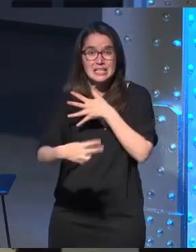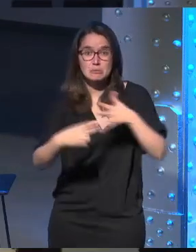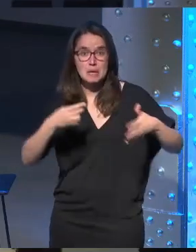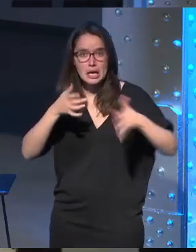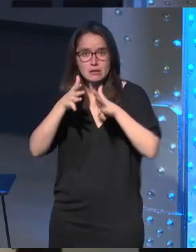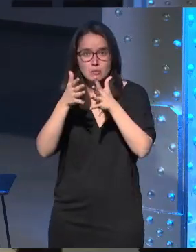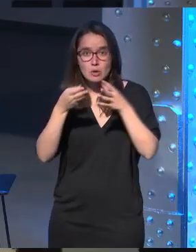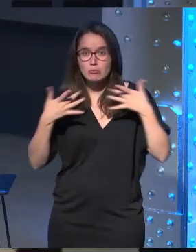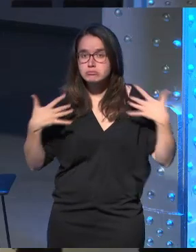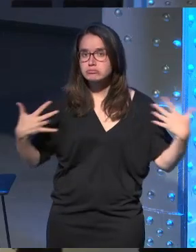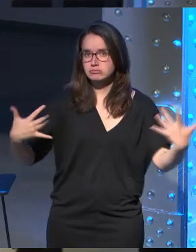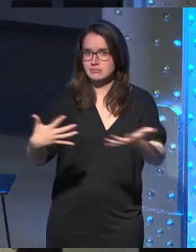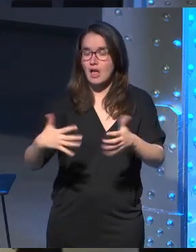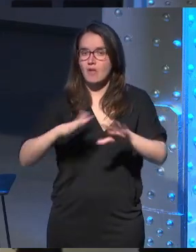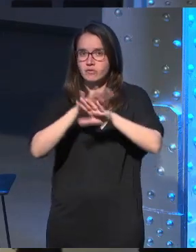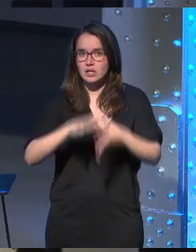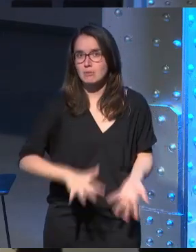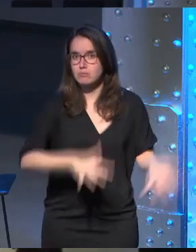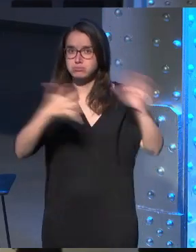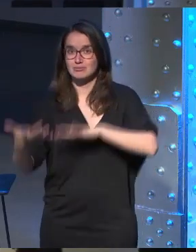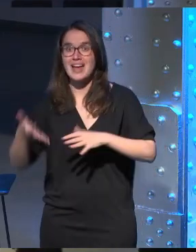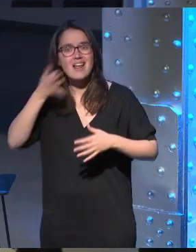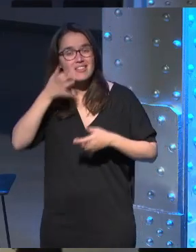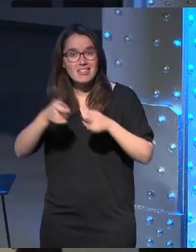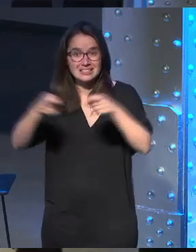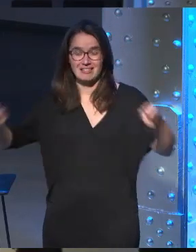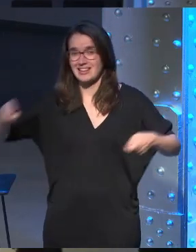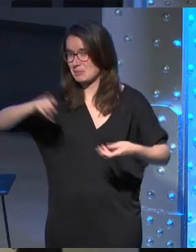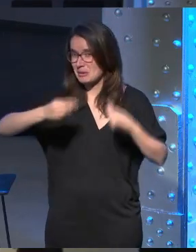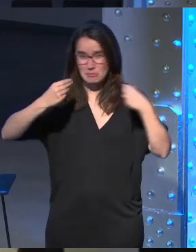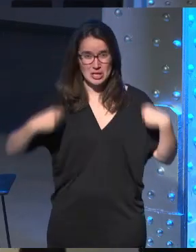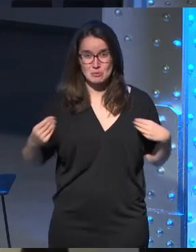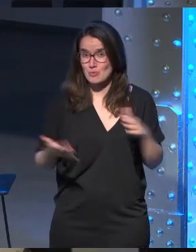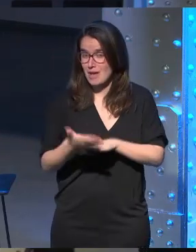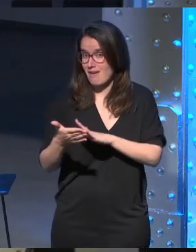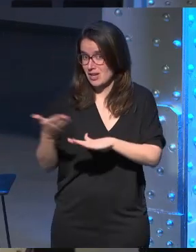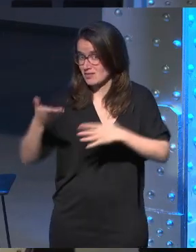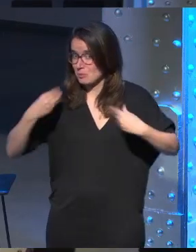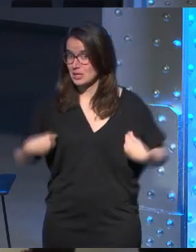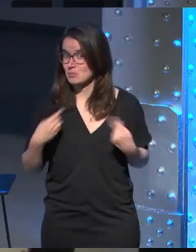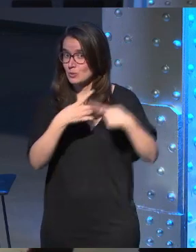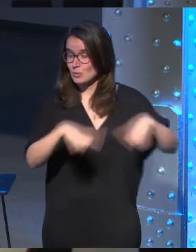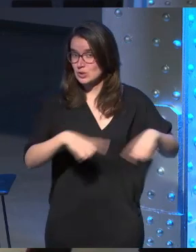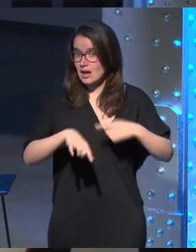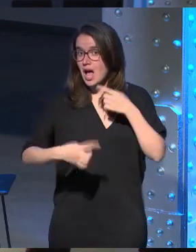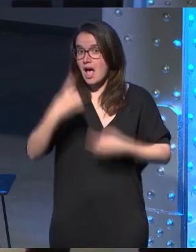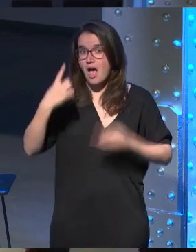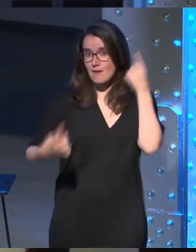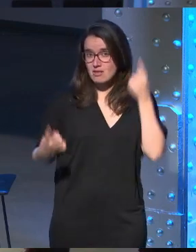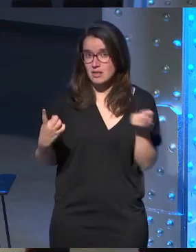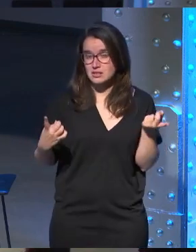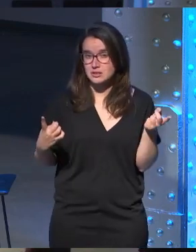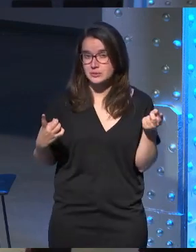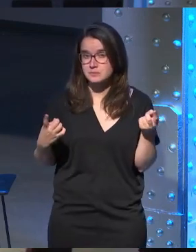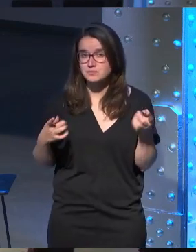fluida es hacia lo que va a tender la realidad extendida estará ahí y en algunas ocasiones